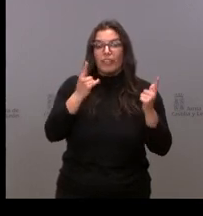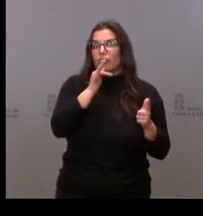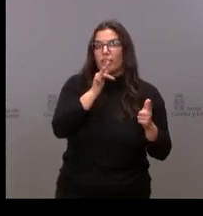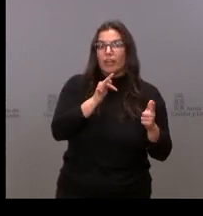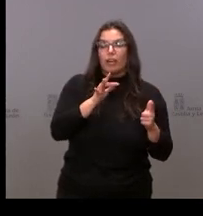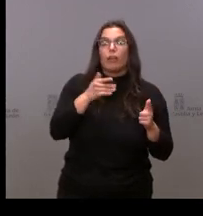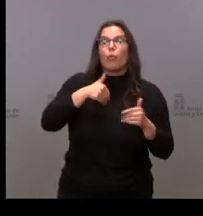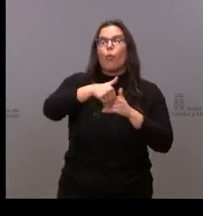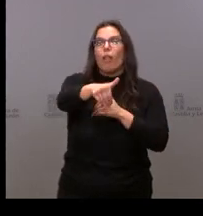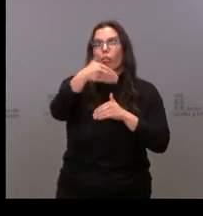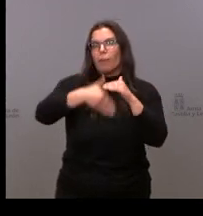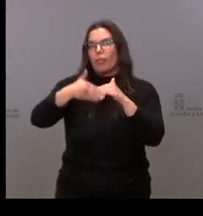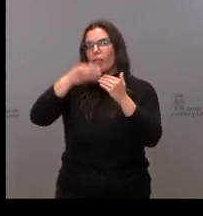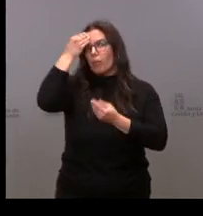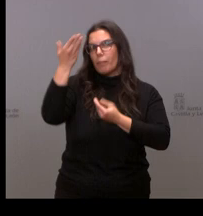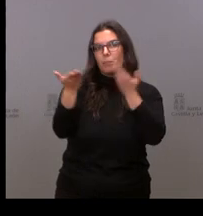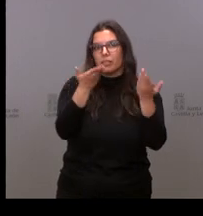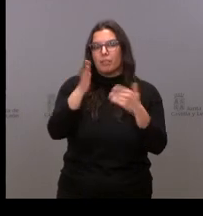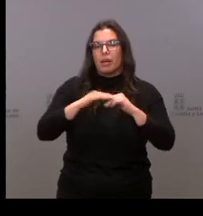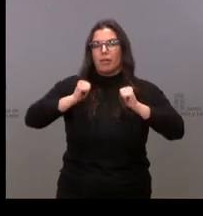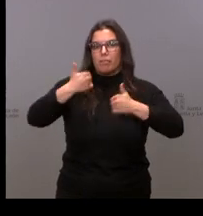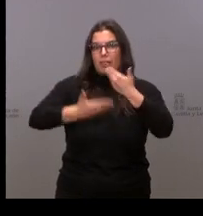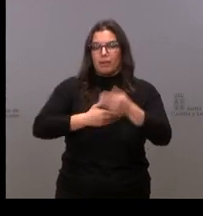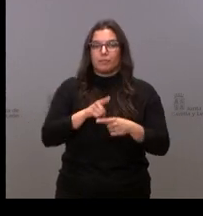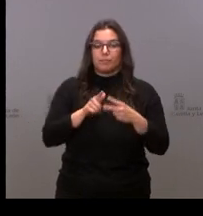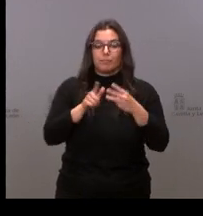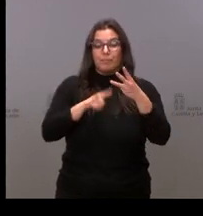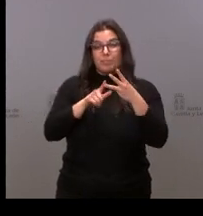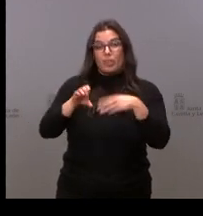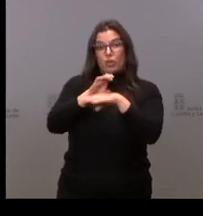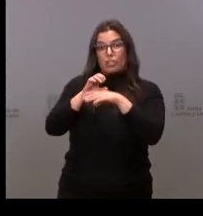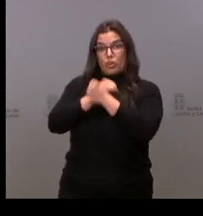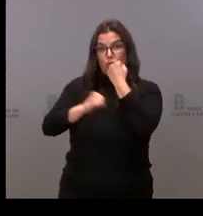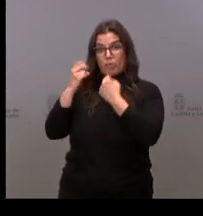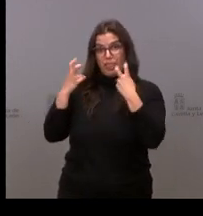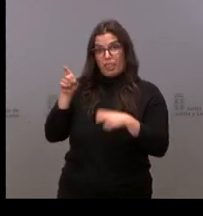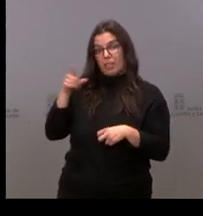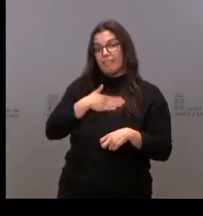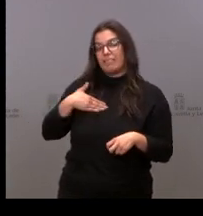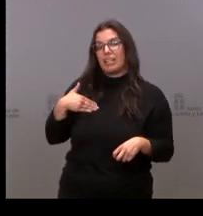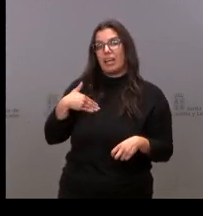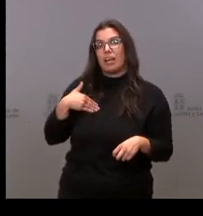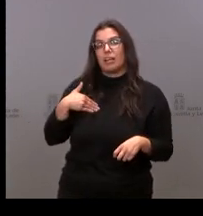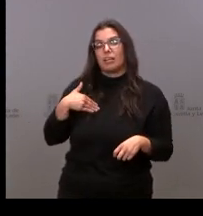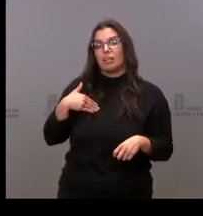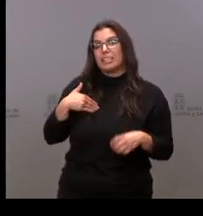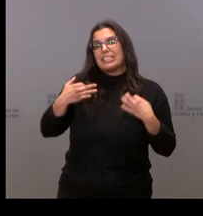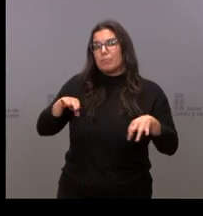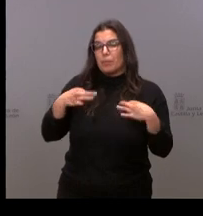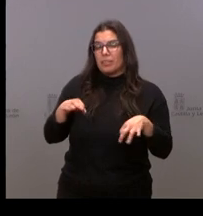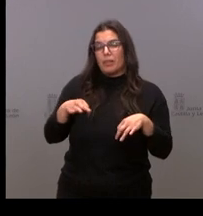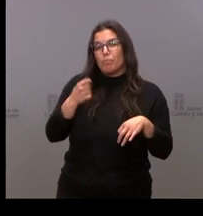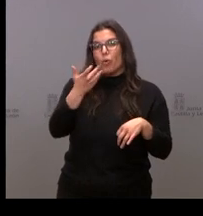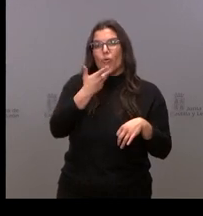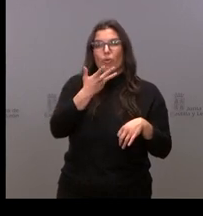qué plazo es el que prevén para que se pueda poner en marcha. Y al consejero de Economía y Hacienda quería, bueno, simplemente conocer un poco,